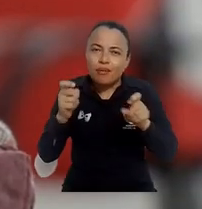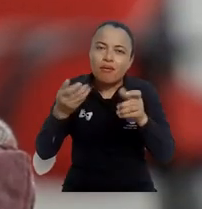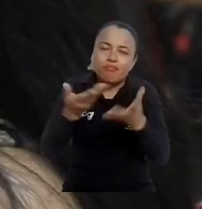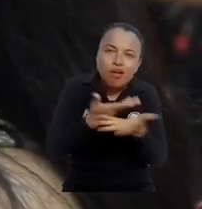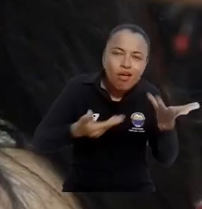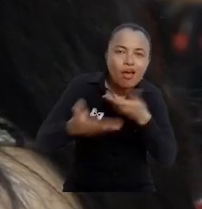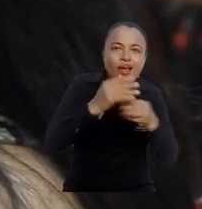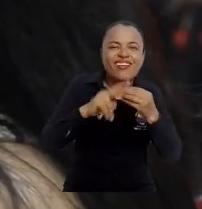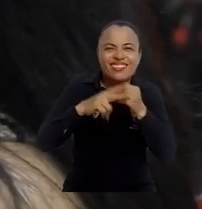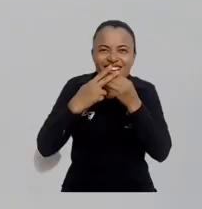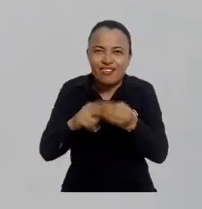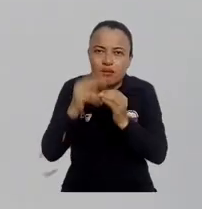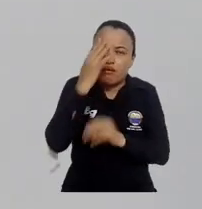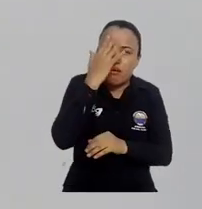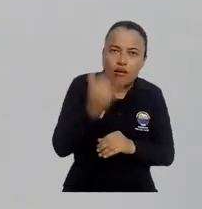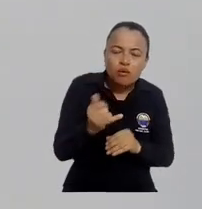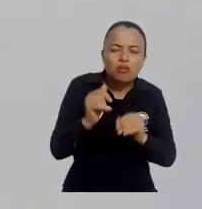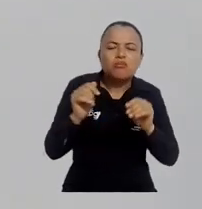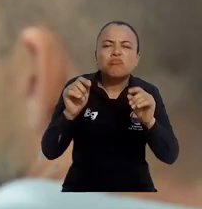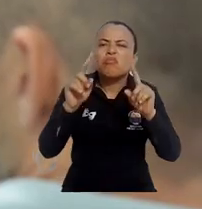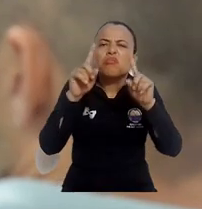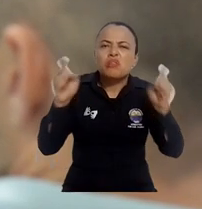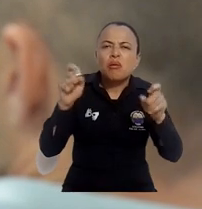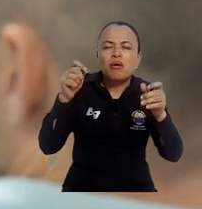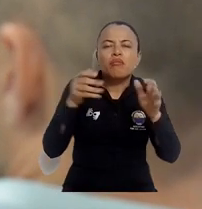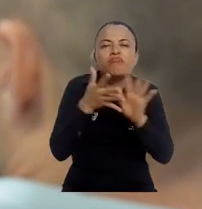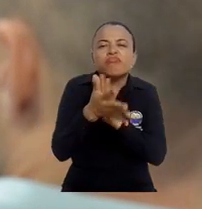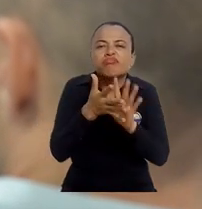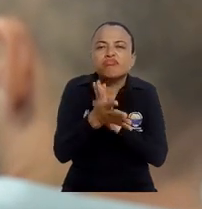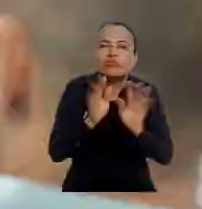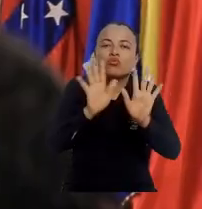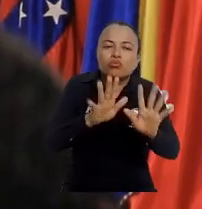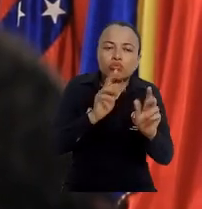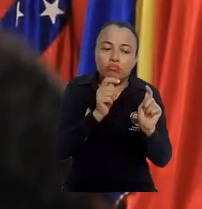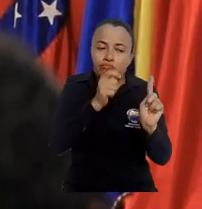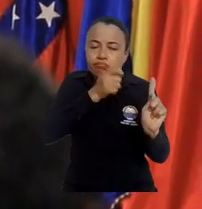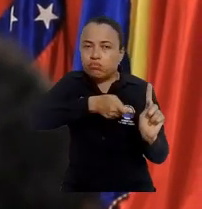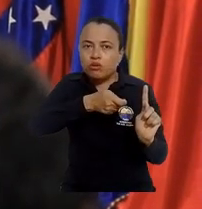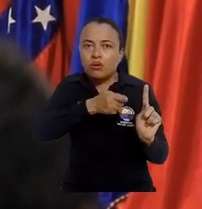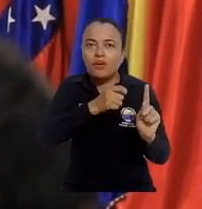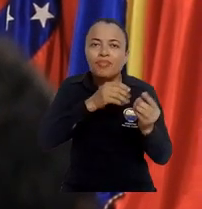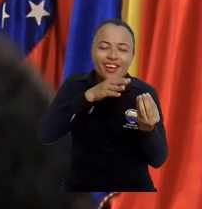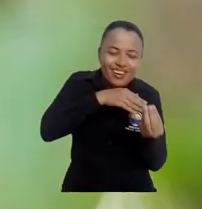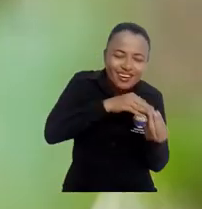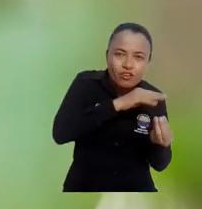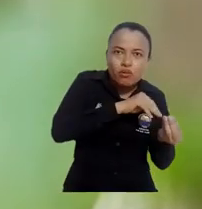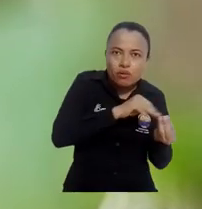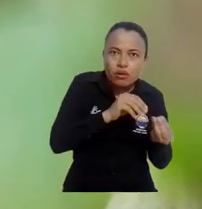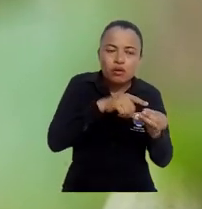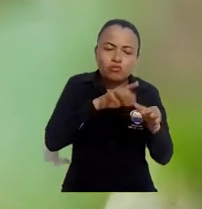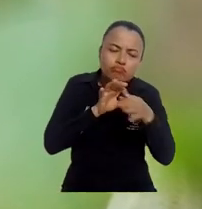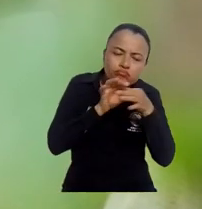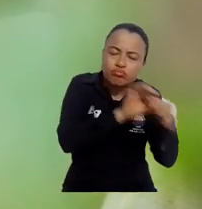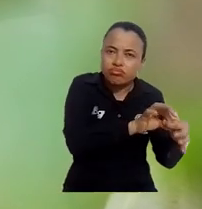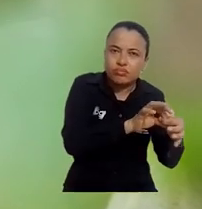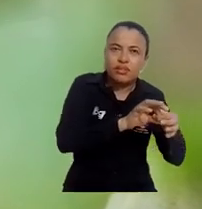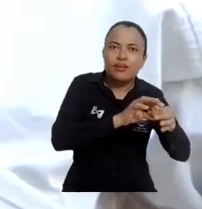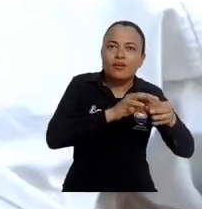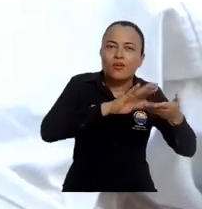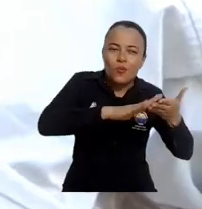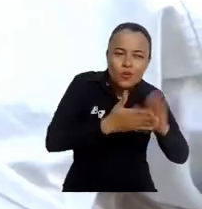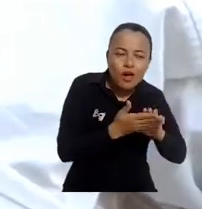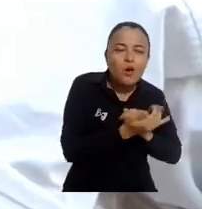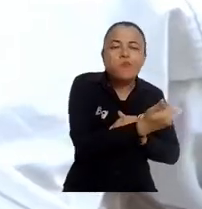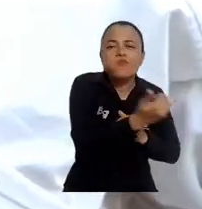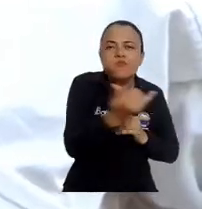componencias y talleres académicos donde se disertaron aspectos importantes como el papel de la arqueología y su relación con las comunidades